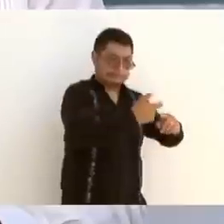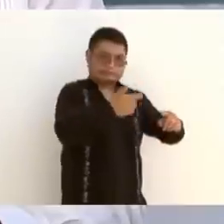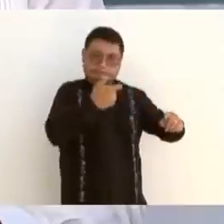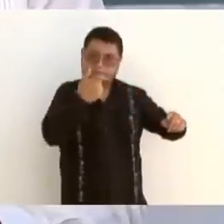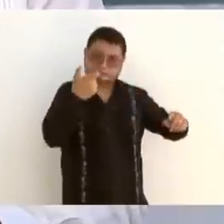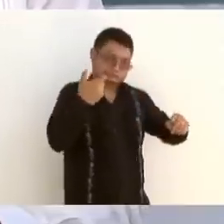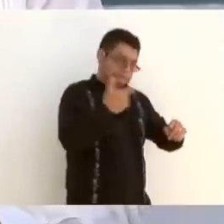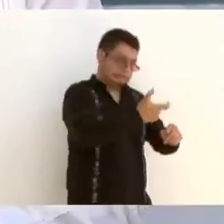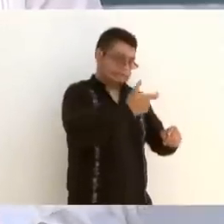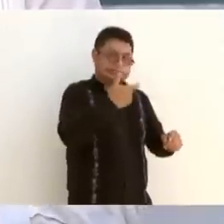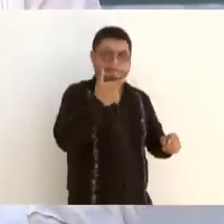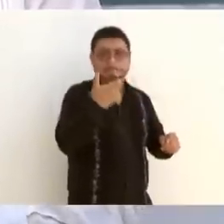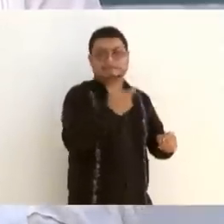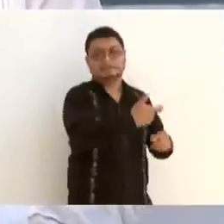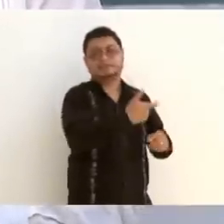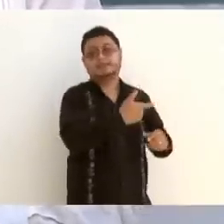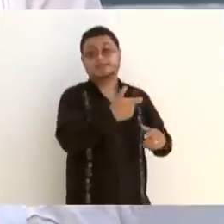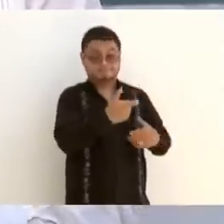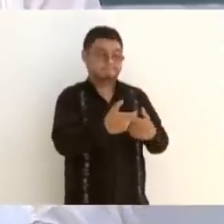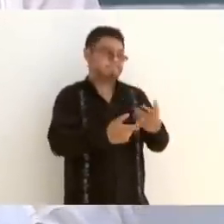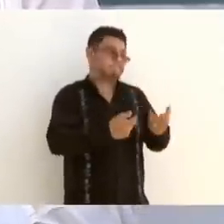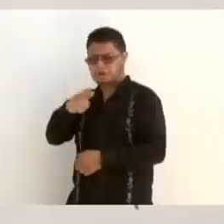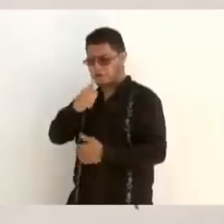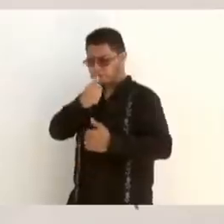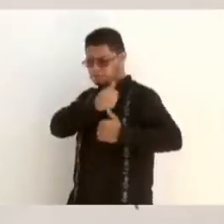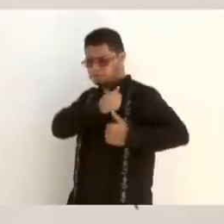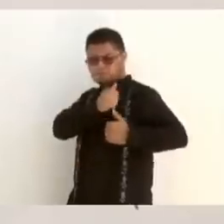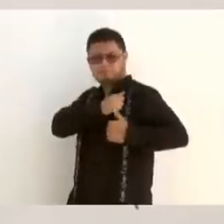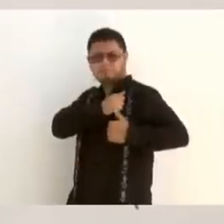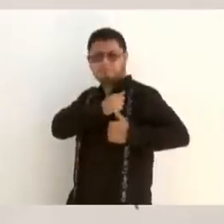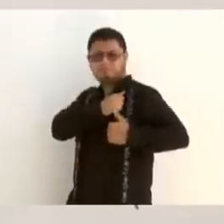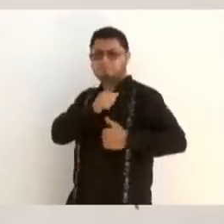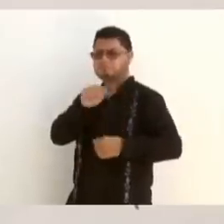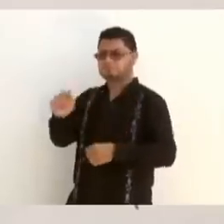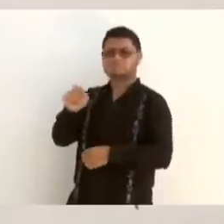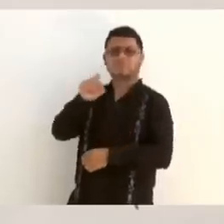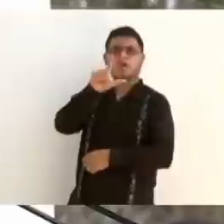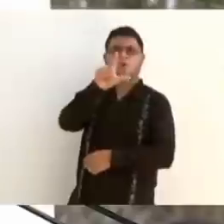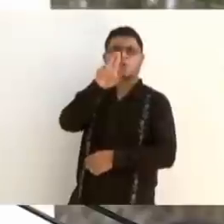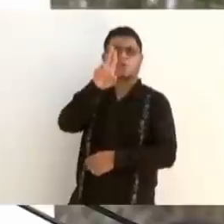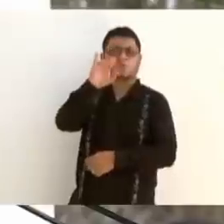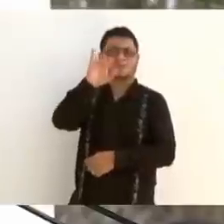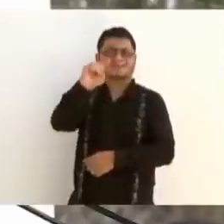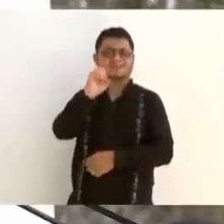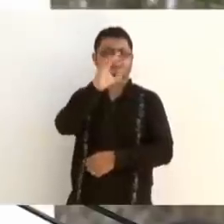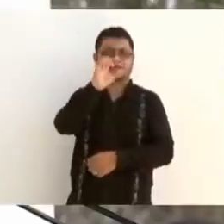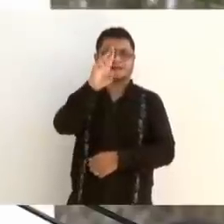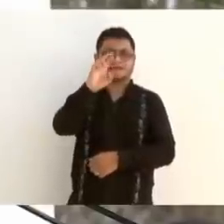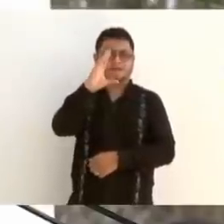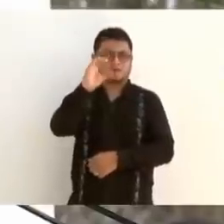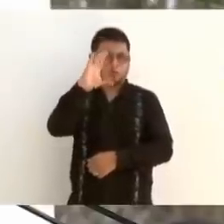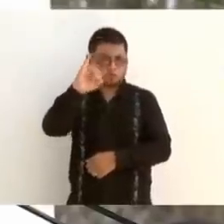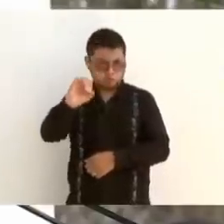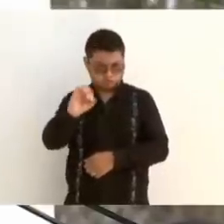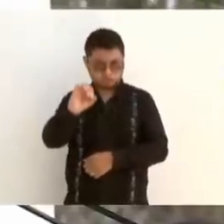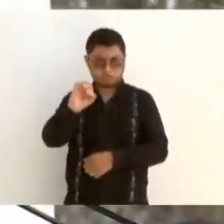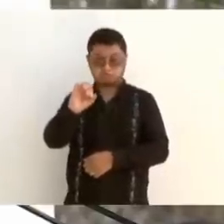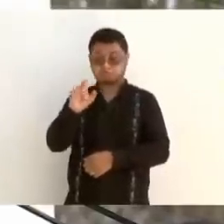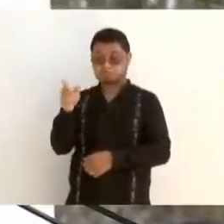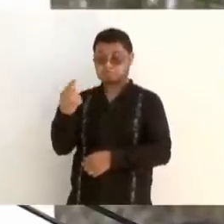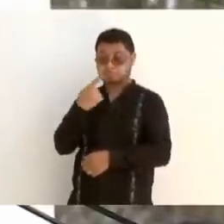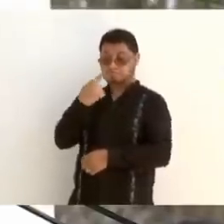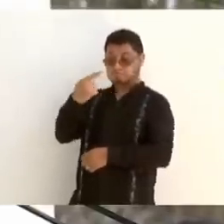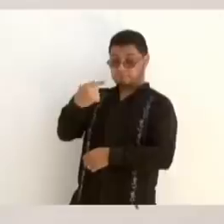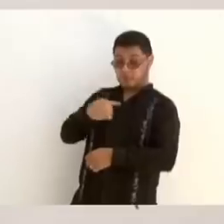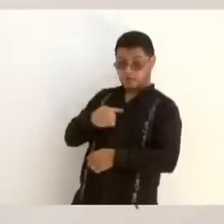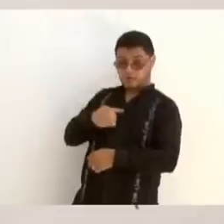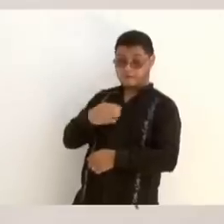el aeropuerto. Luis Cresencio Sandoval González me ha informado que